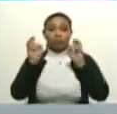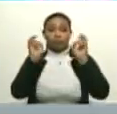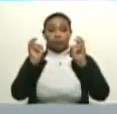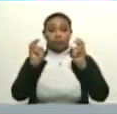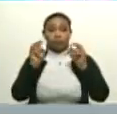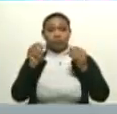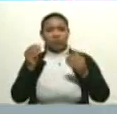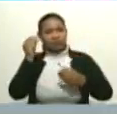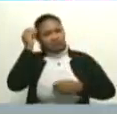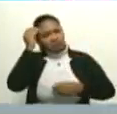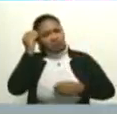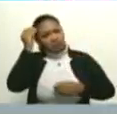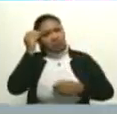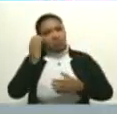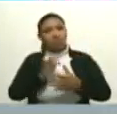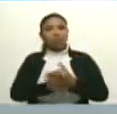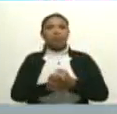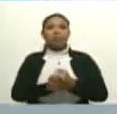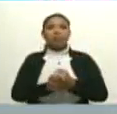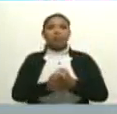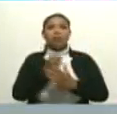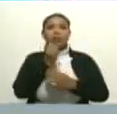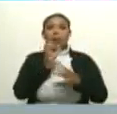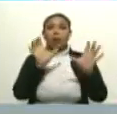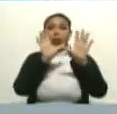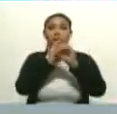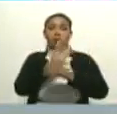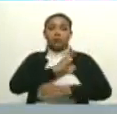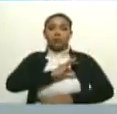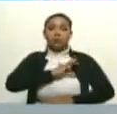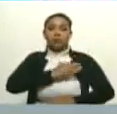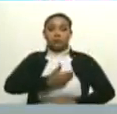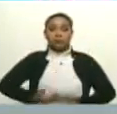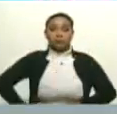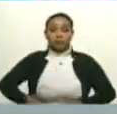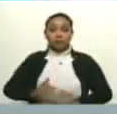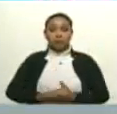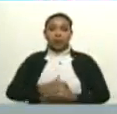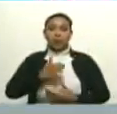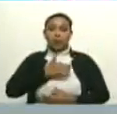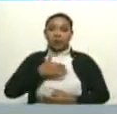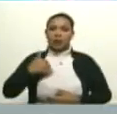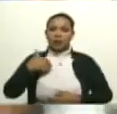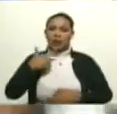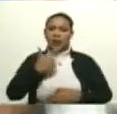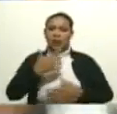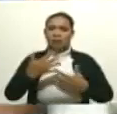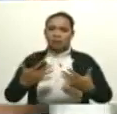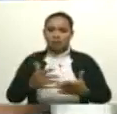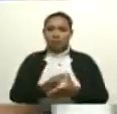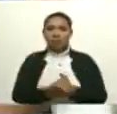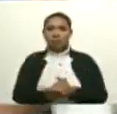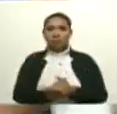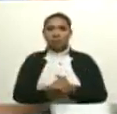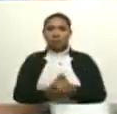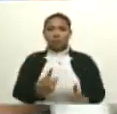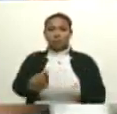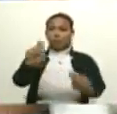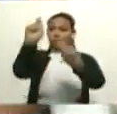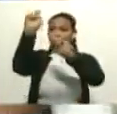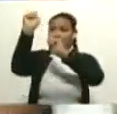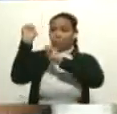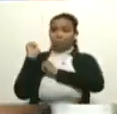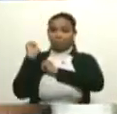¿Qué me cuesta, Costa? Buenas noches, señor presidente. Bueno, yo quisiera decirle que el legado del